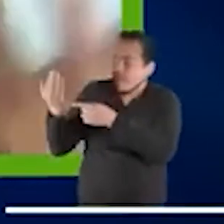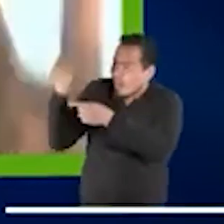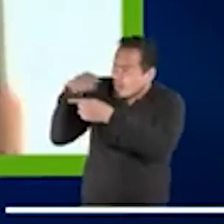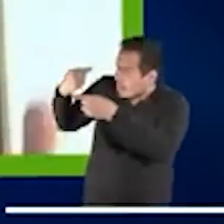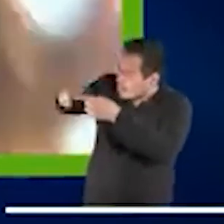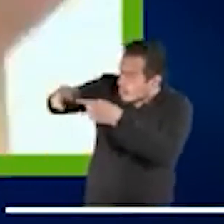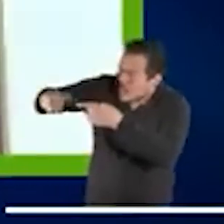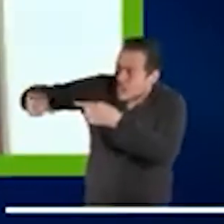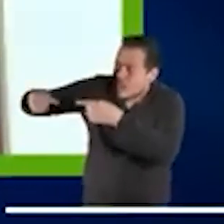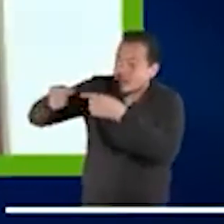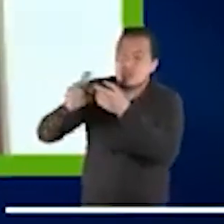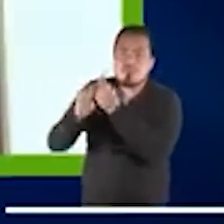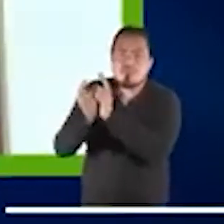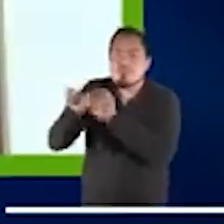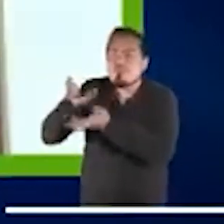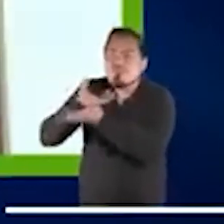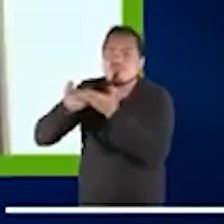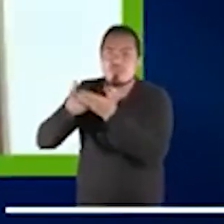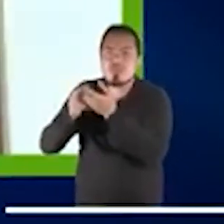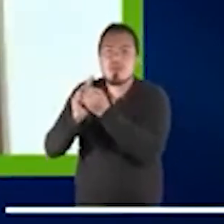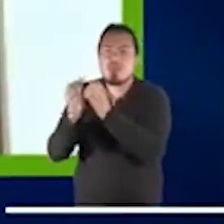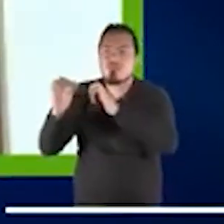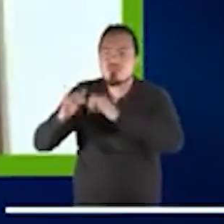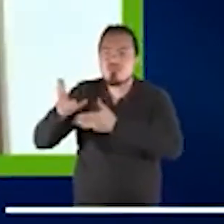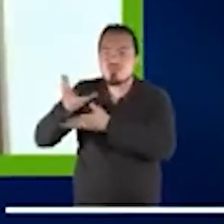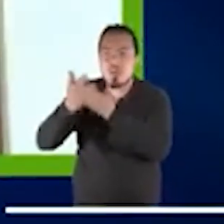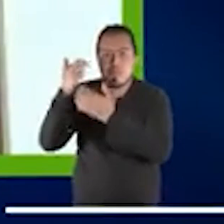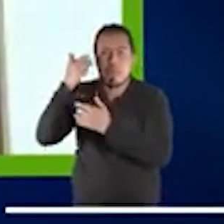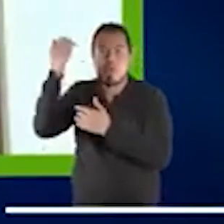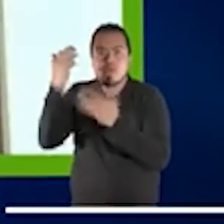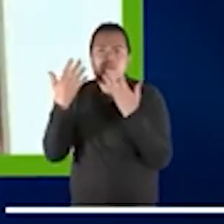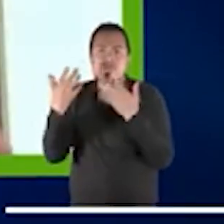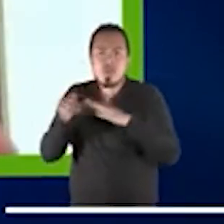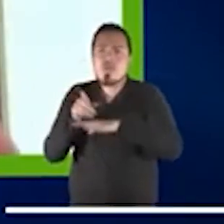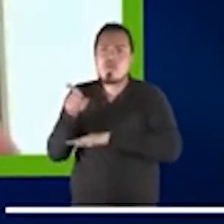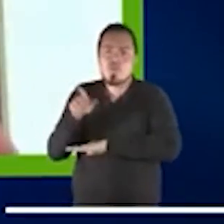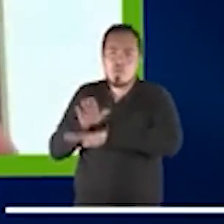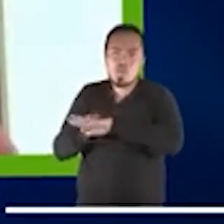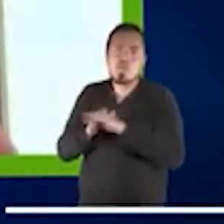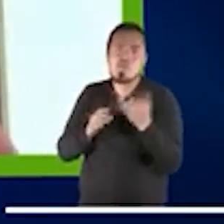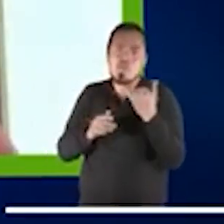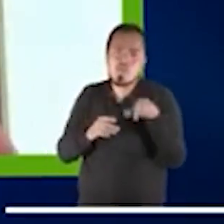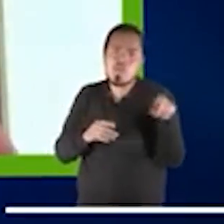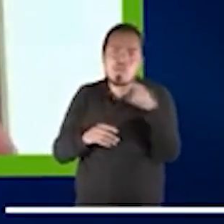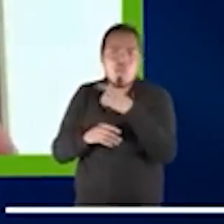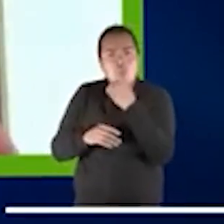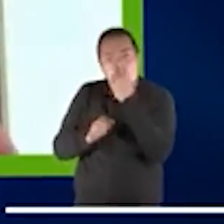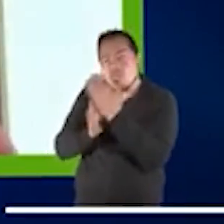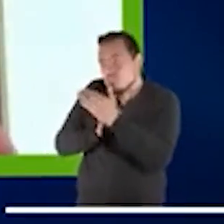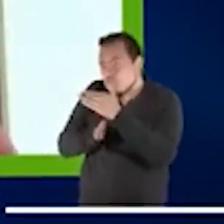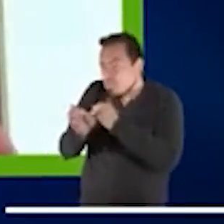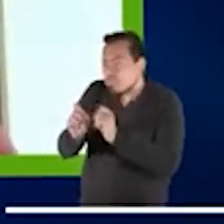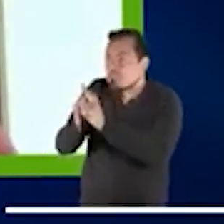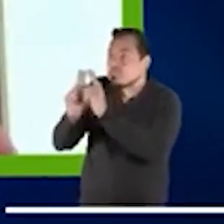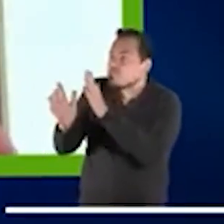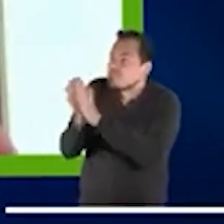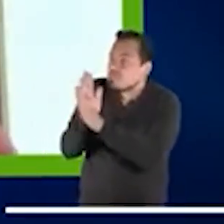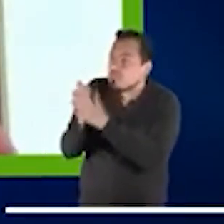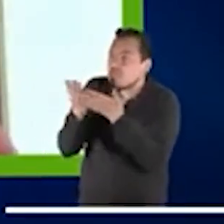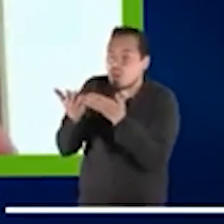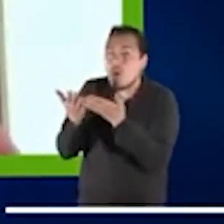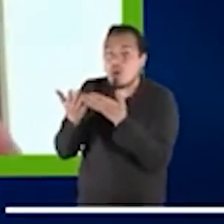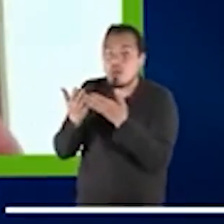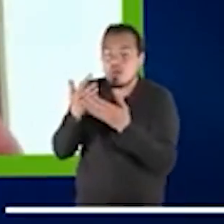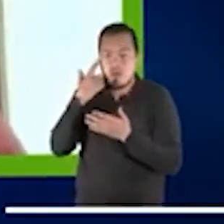meses y estamos haciendo ahora uno que sea junto donde donde ponemos en como una como un guideline de cómo trabajar en esos